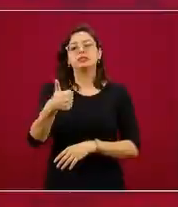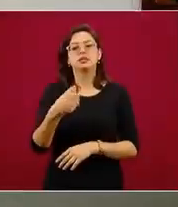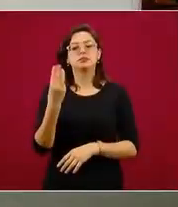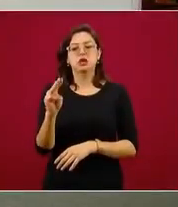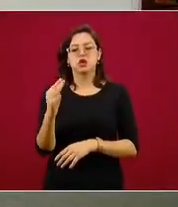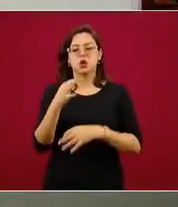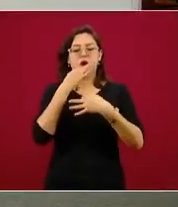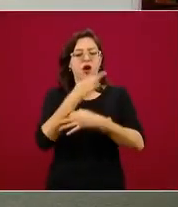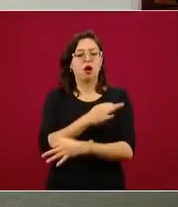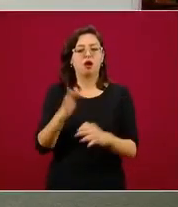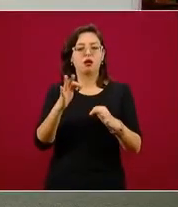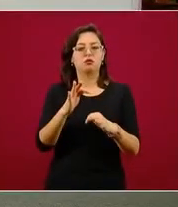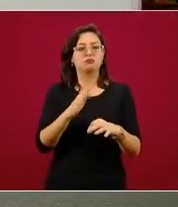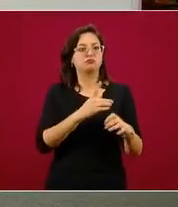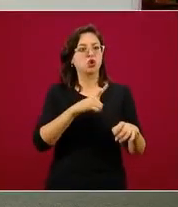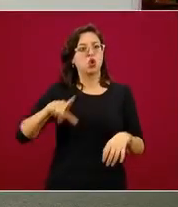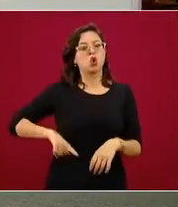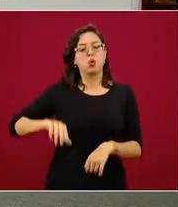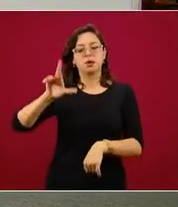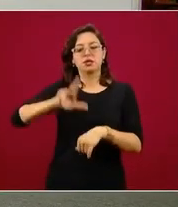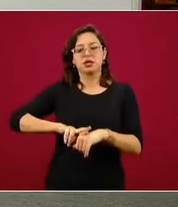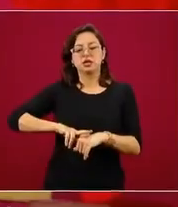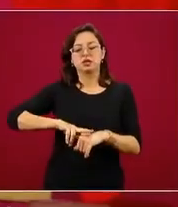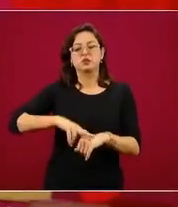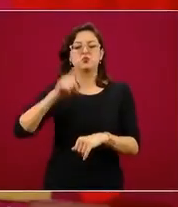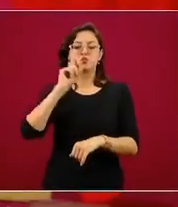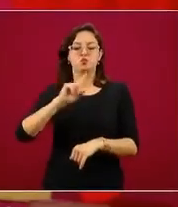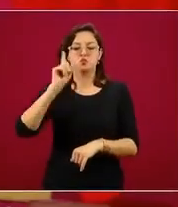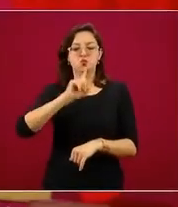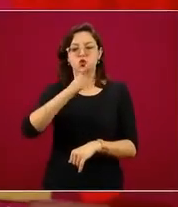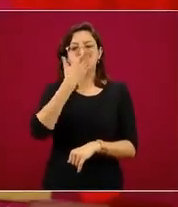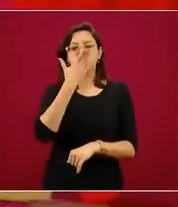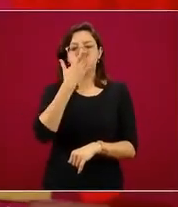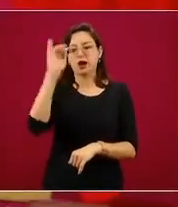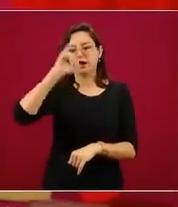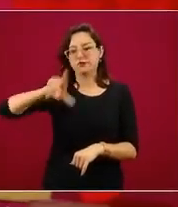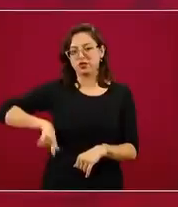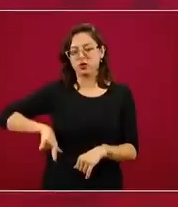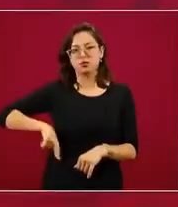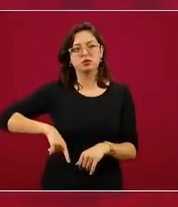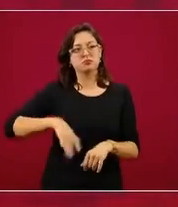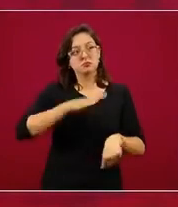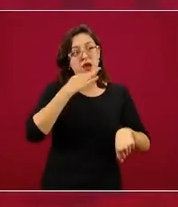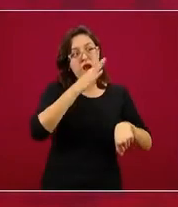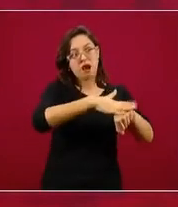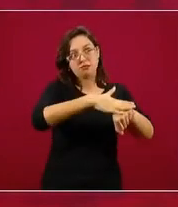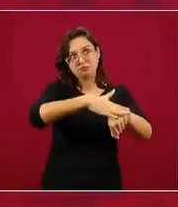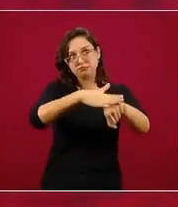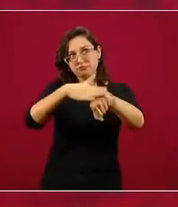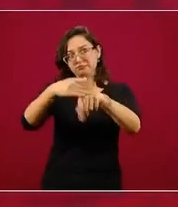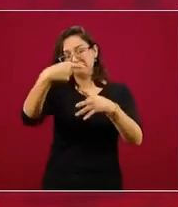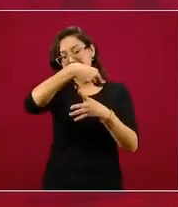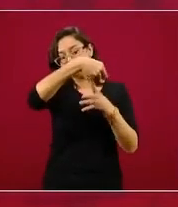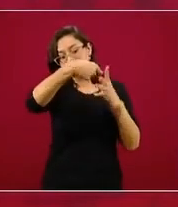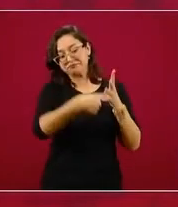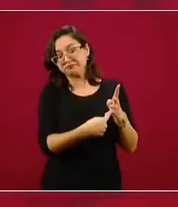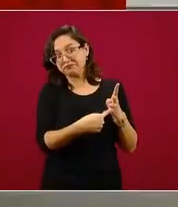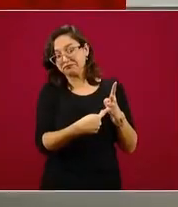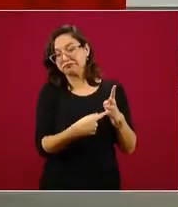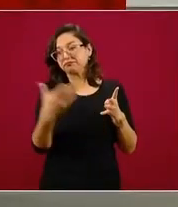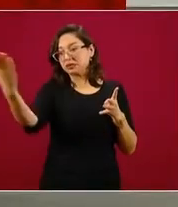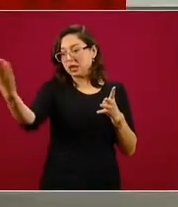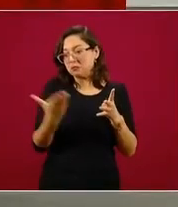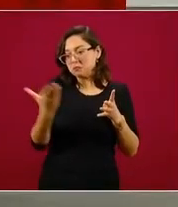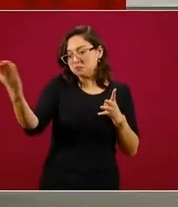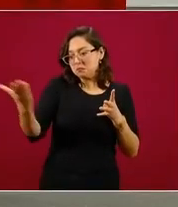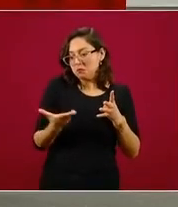de mayo a los gobernadores, la gobernadora de Sonora y la jefa de gobierno, y hemos mantenido un diálogo muy